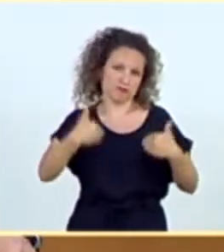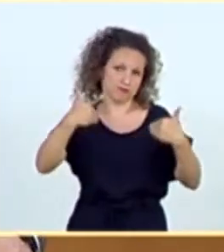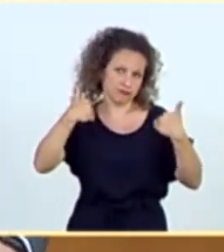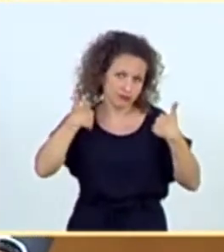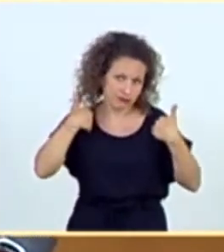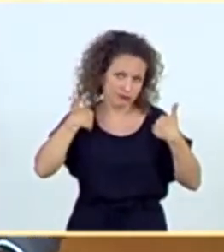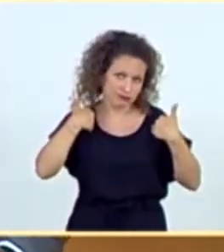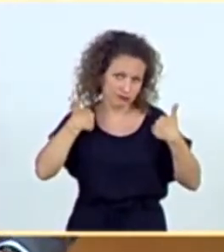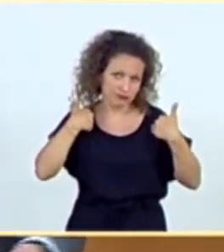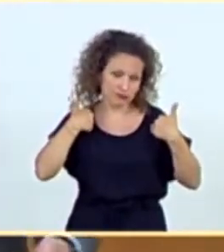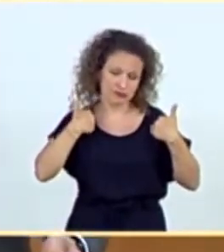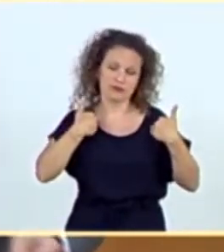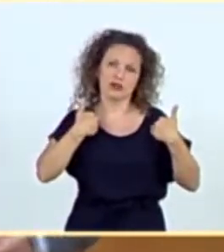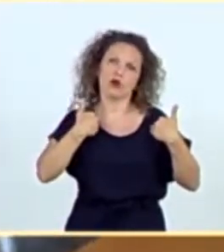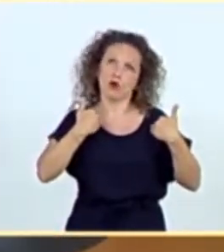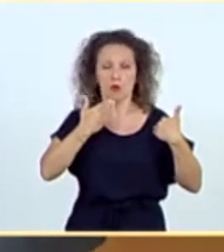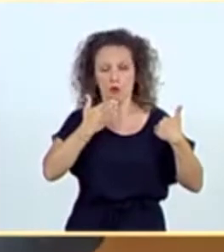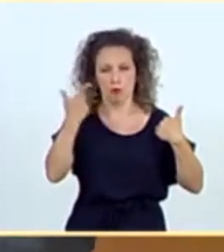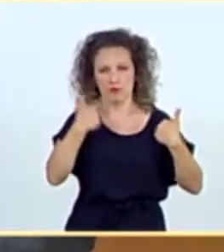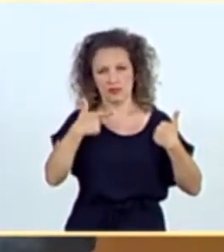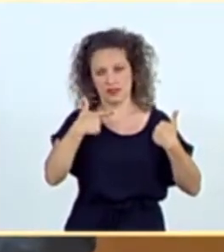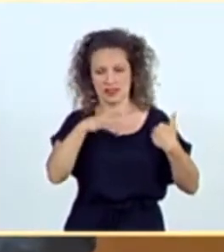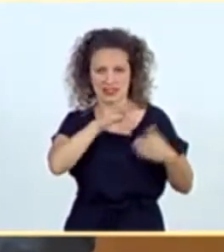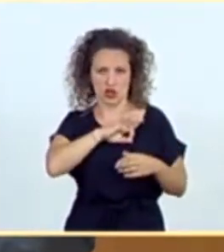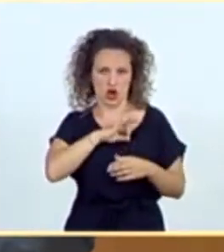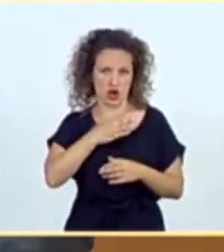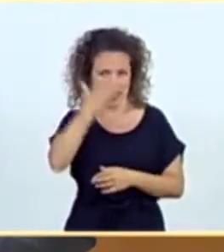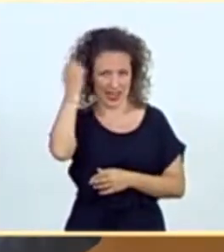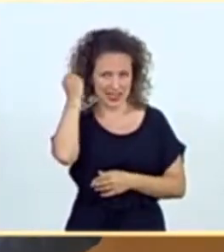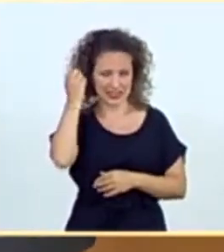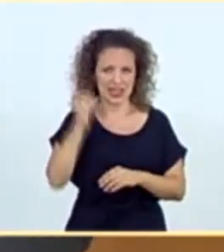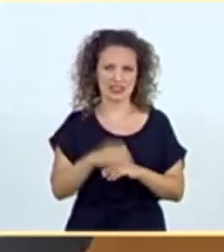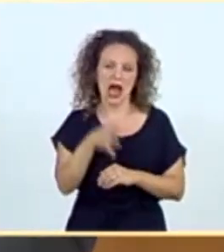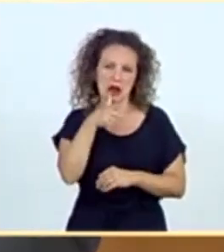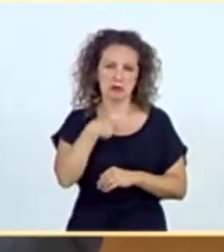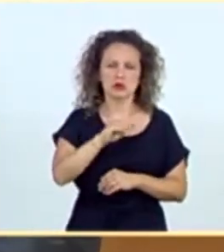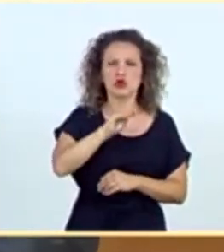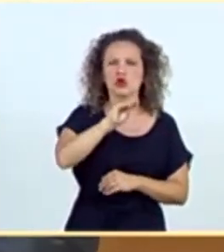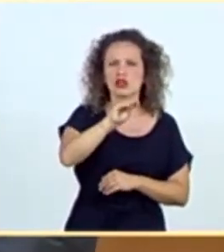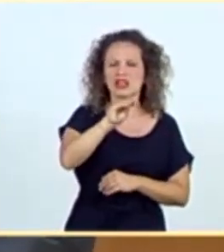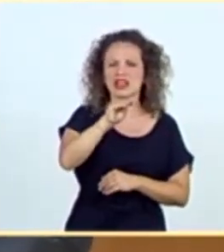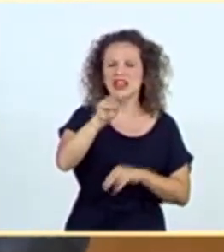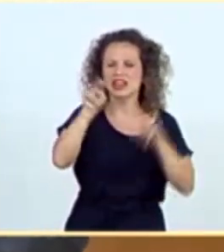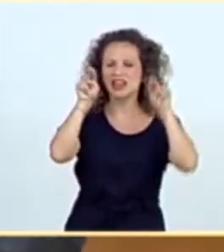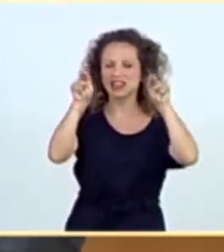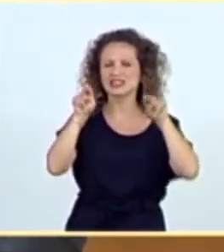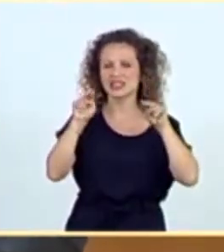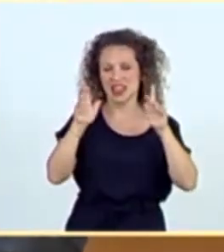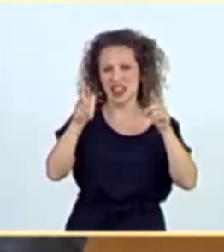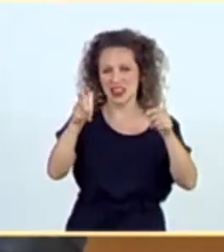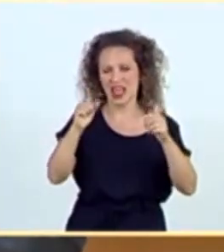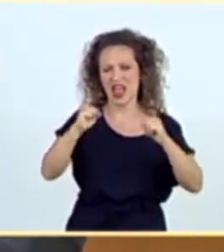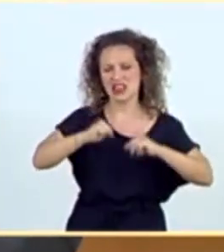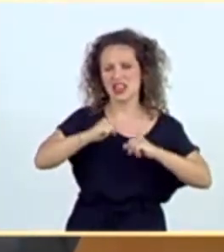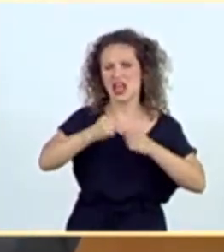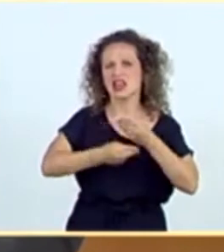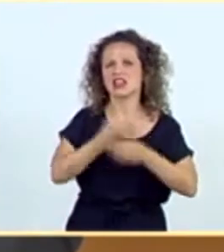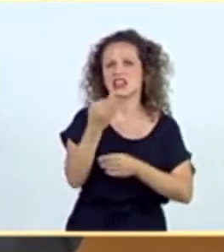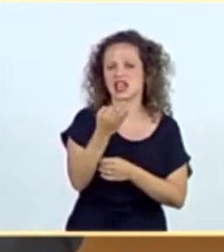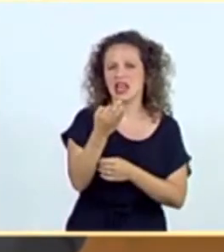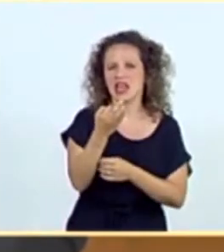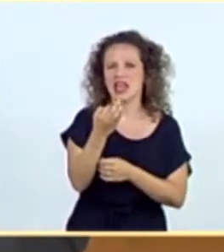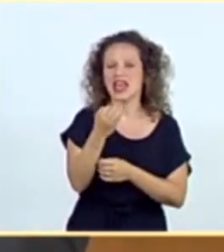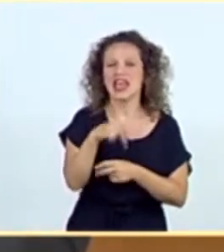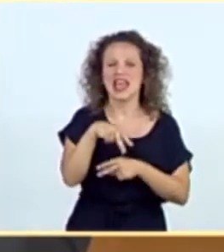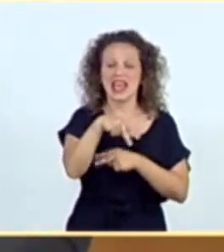señor Iglesias. Y yo le pregunto, ¿qué van a hacer ahora en la residencia de ancianos? ¿Consideran suficiente la inmunidad elevada que